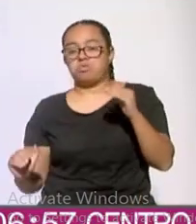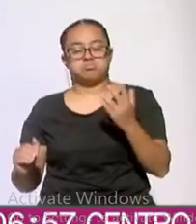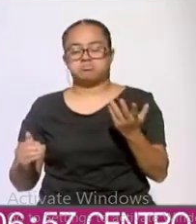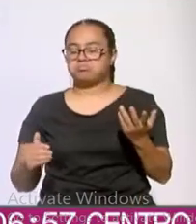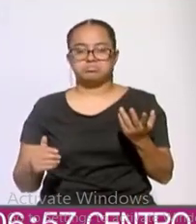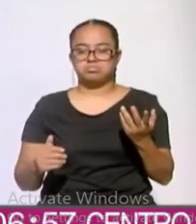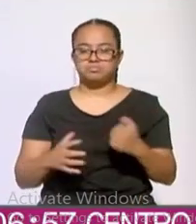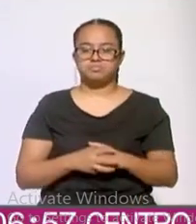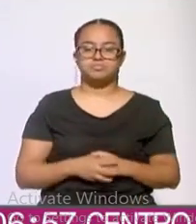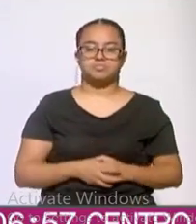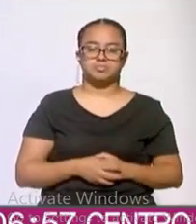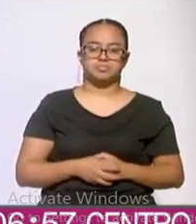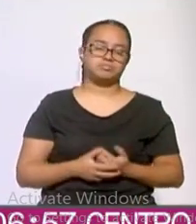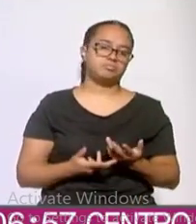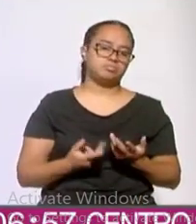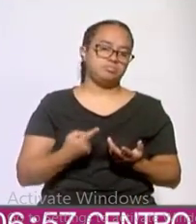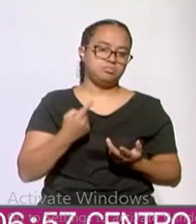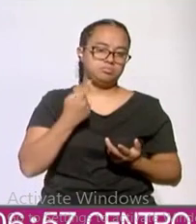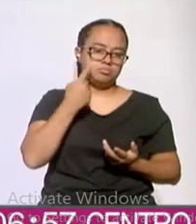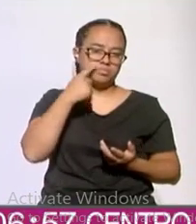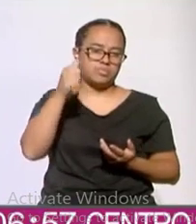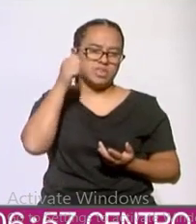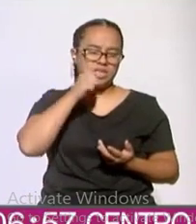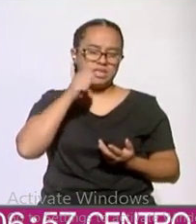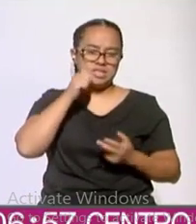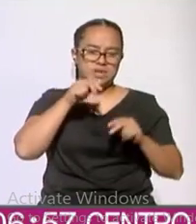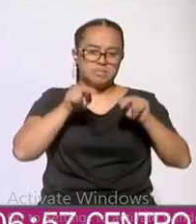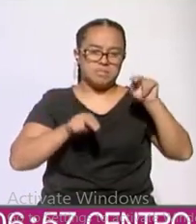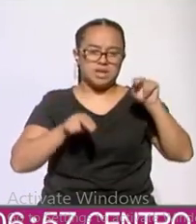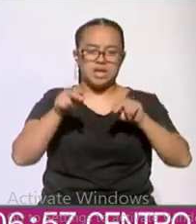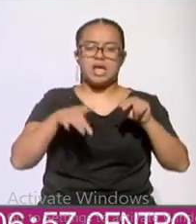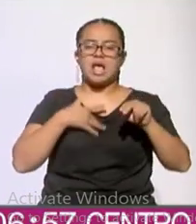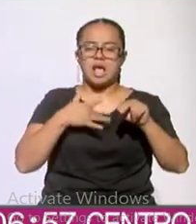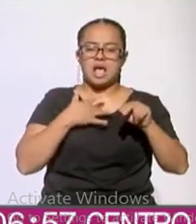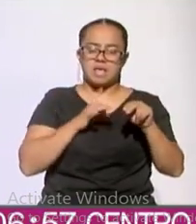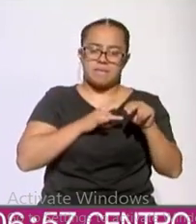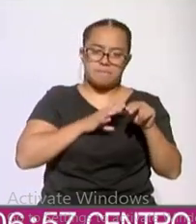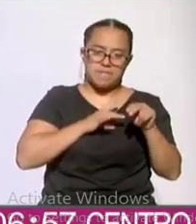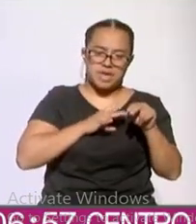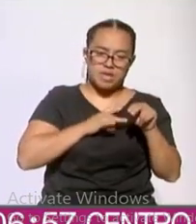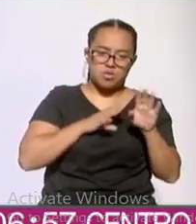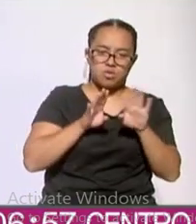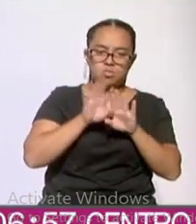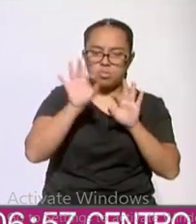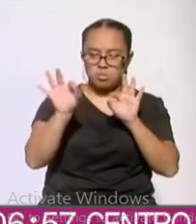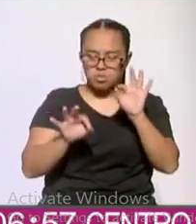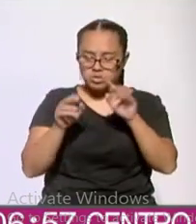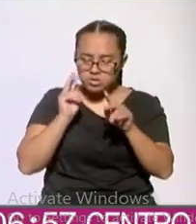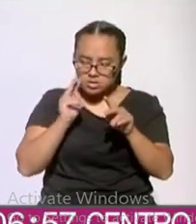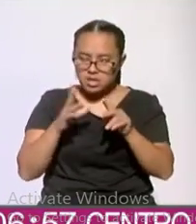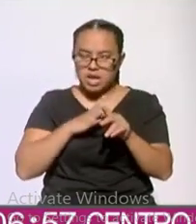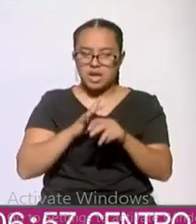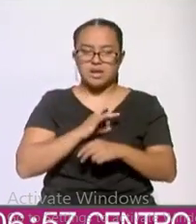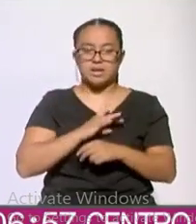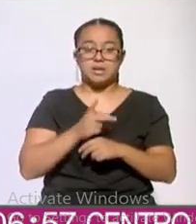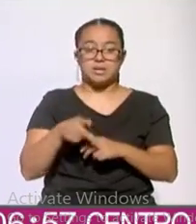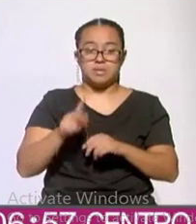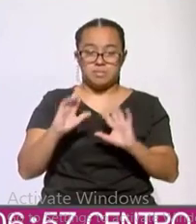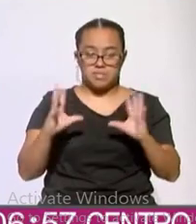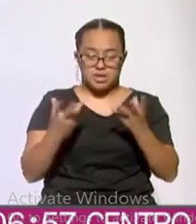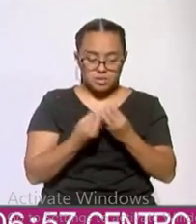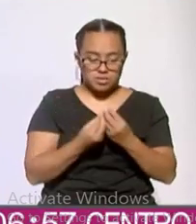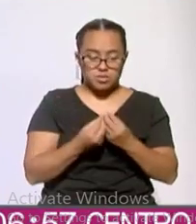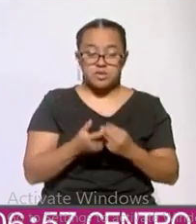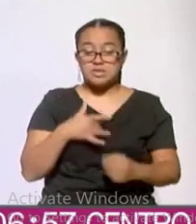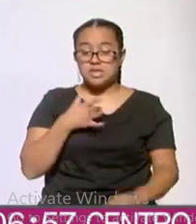En general, digamos, siempre hay niveles de temor alrededor de estos porcentajes, pero ya en la suma de siente